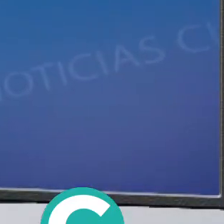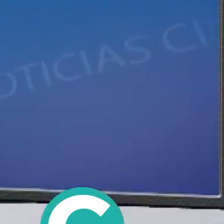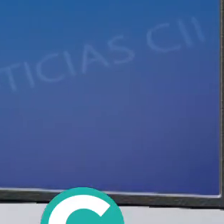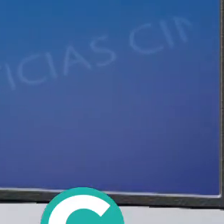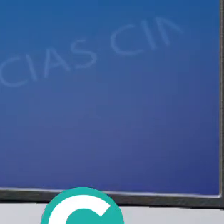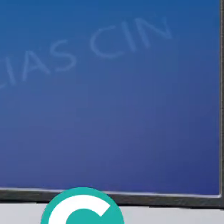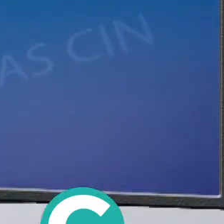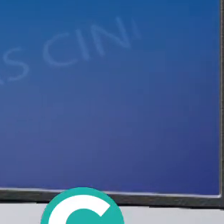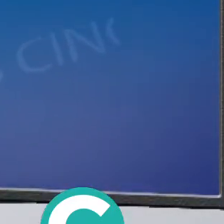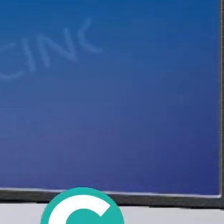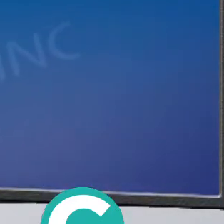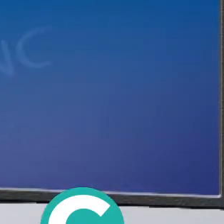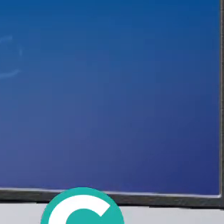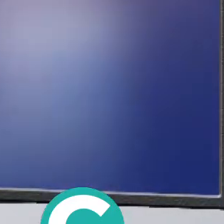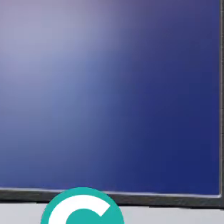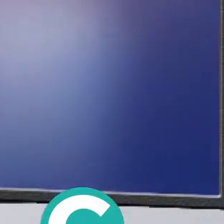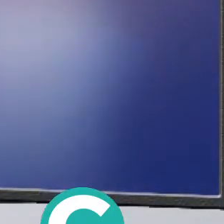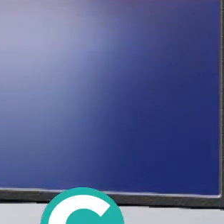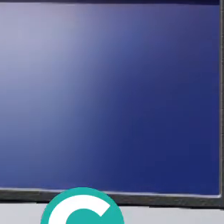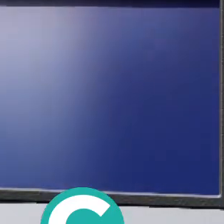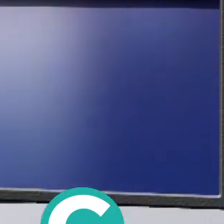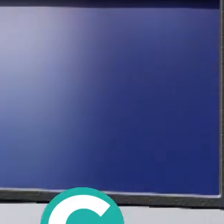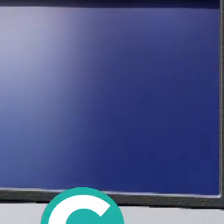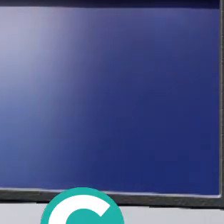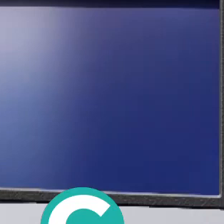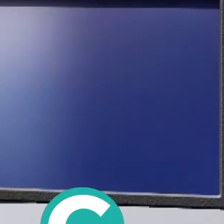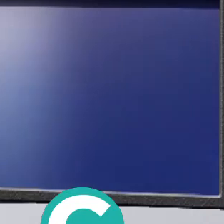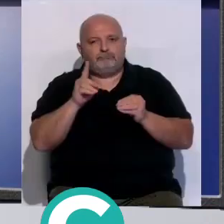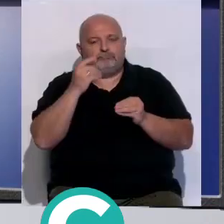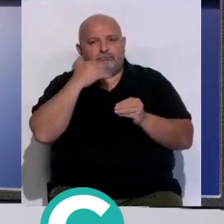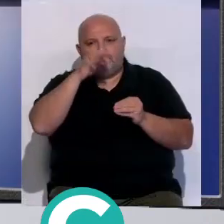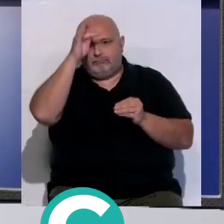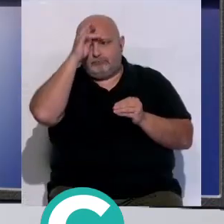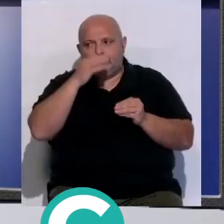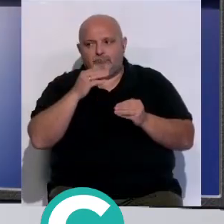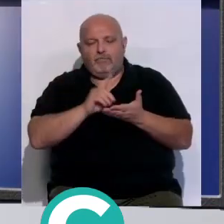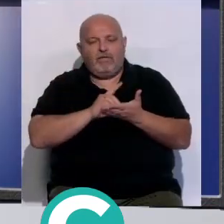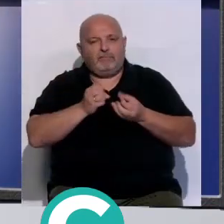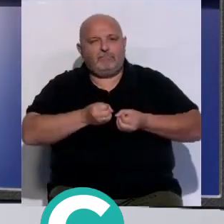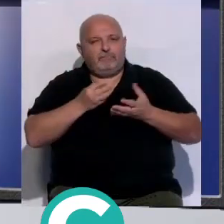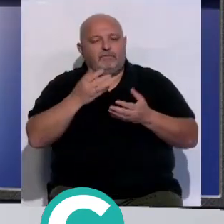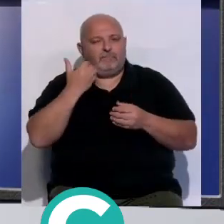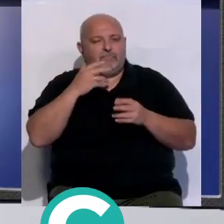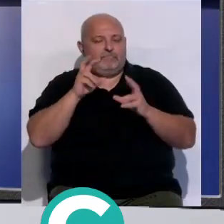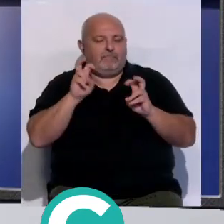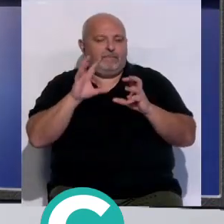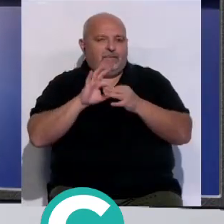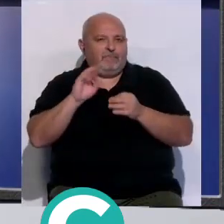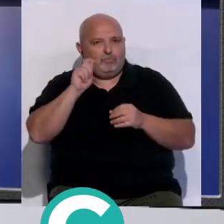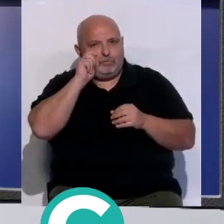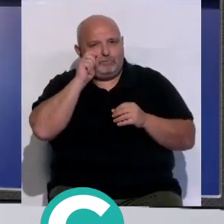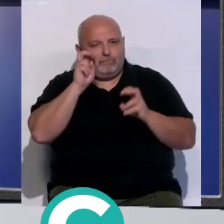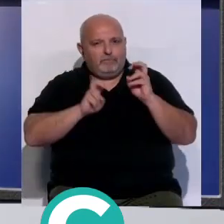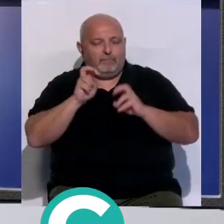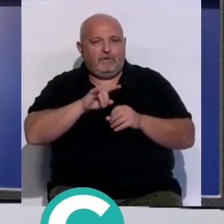Un saludo, bienvenidos. Comenzamos nuestro repaso informativo de fin de semana con los buenos datos reflejados en el sector turístico tras